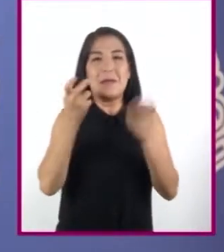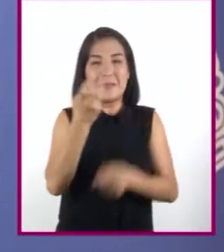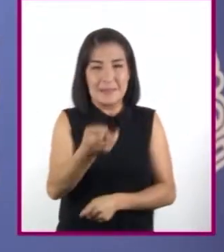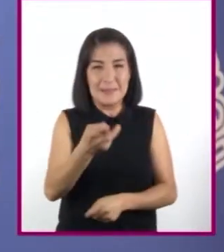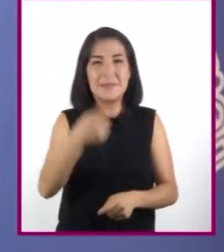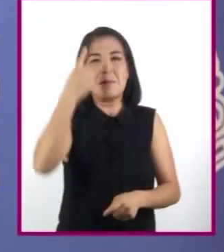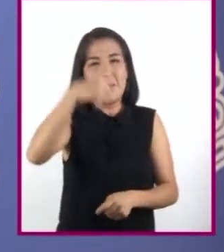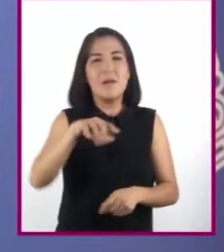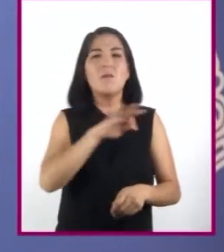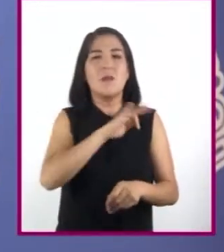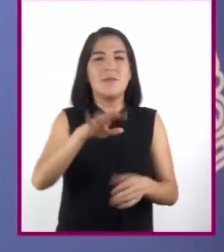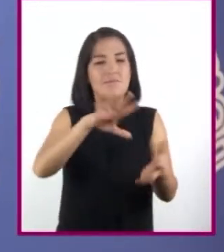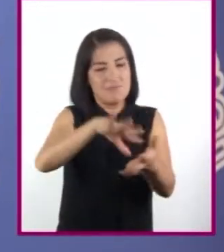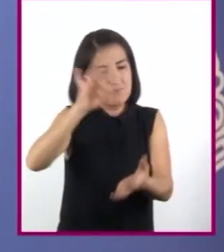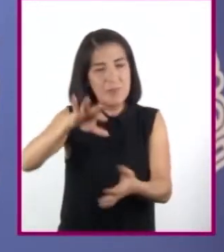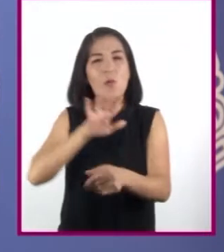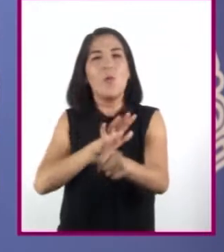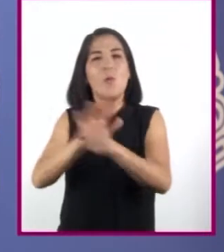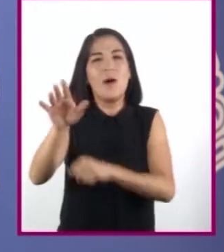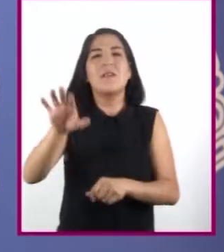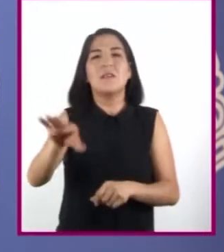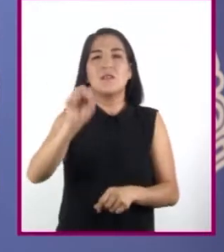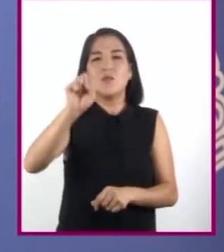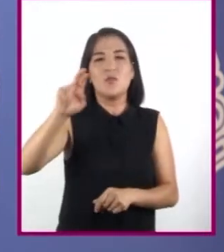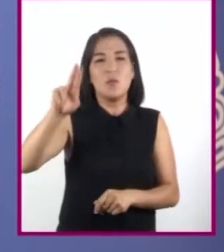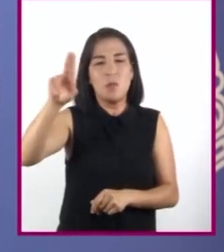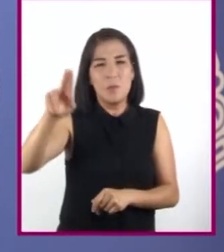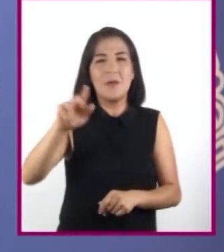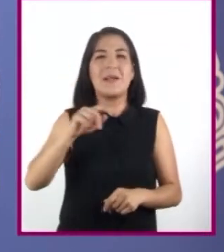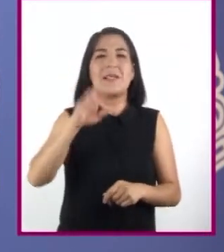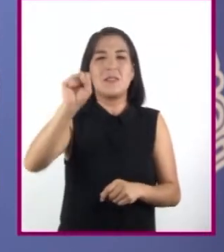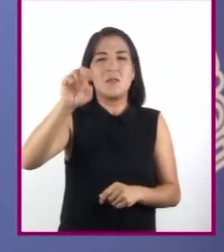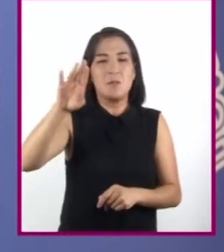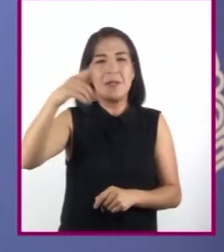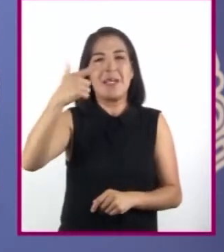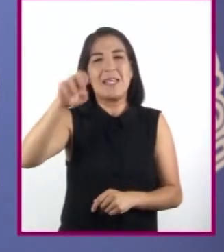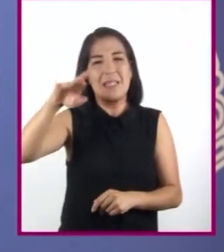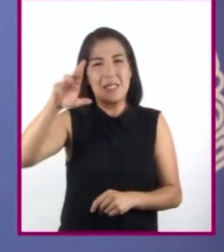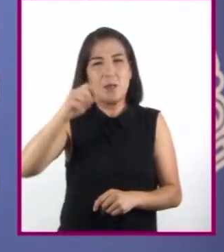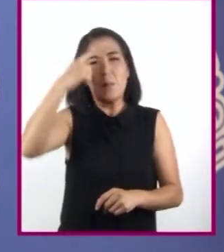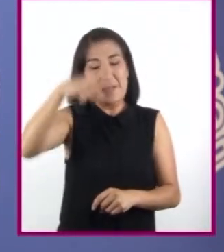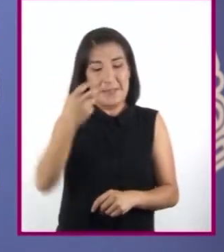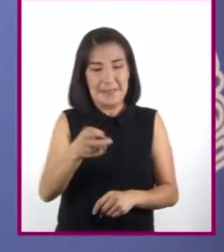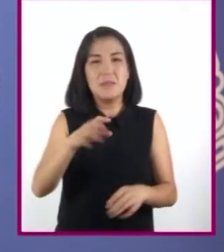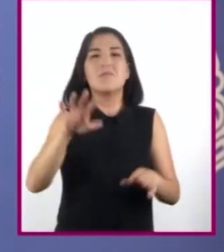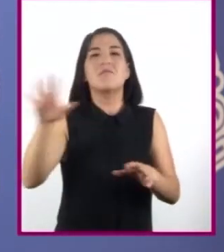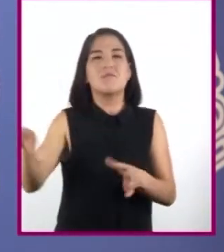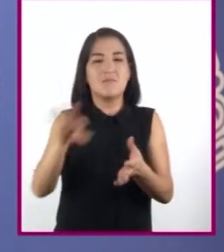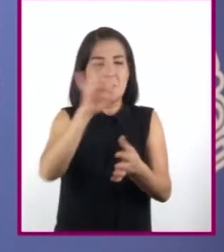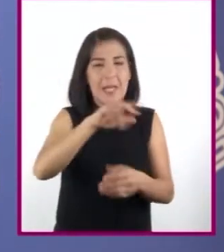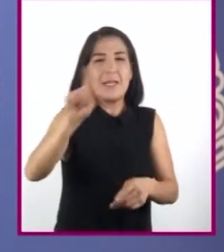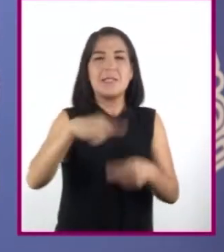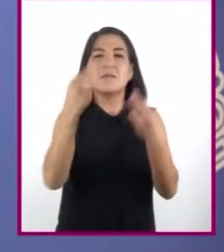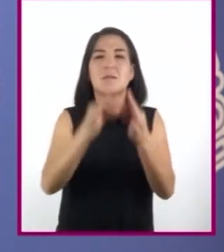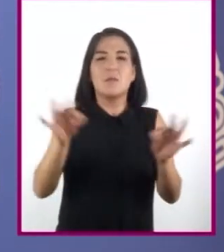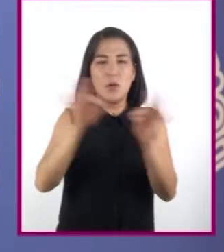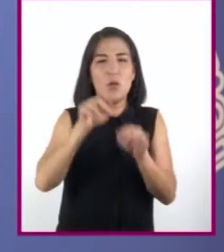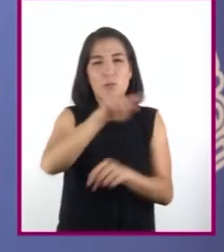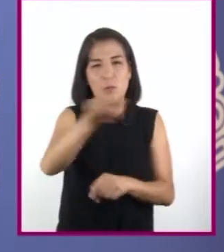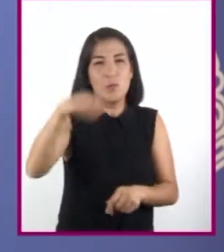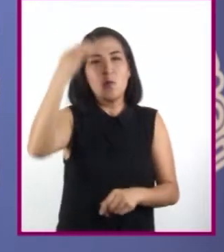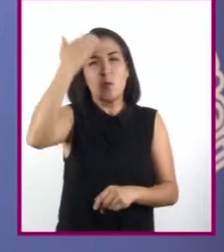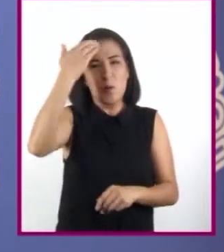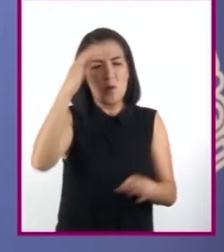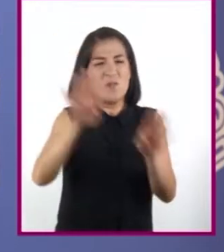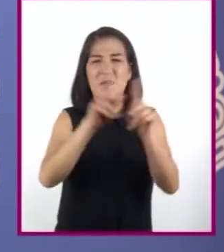distinguir algunos subgéneros de la narrativa e identificarán sus nombres y características. Para ello, es importante que comiencen a conocer la